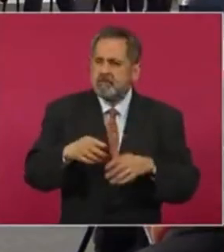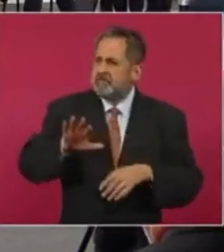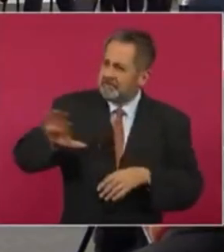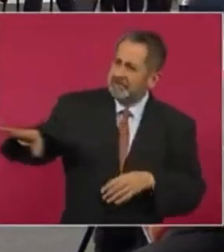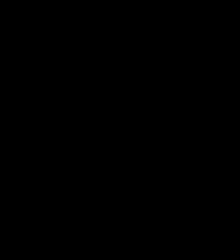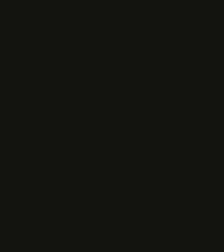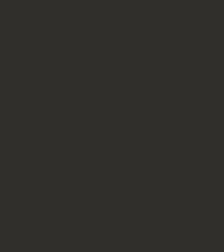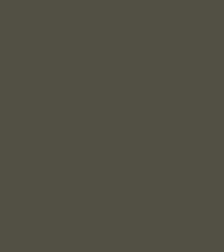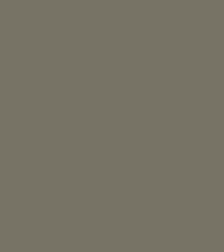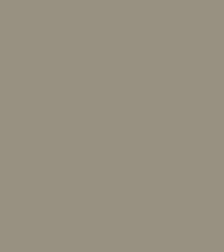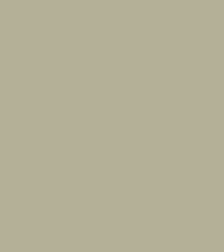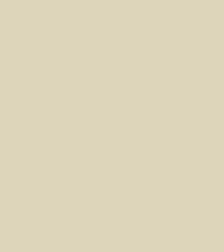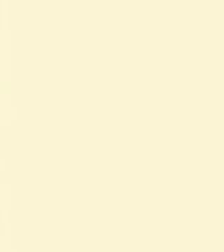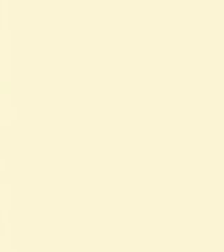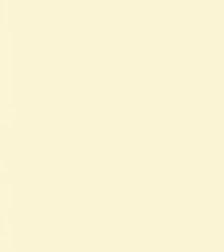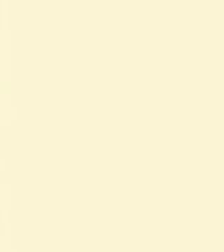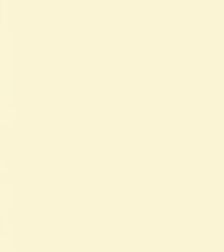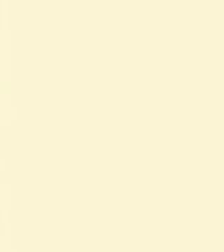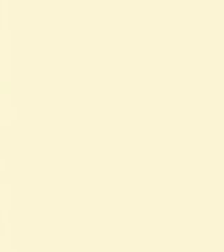corrupción.